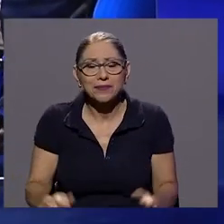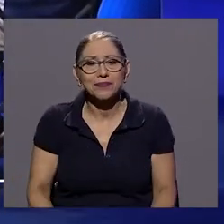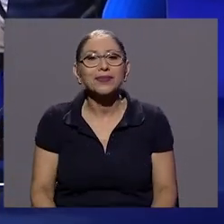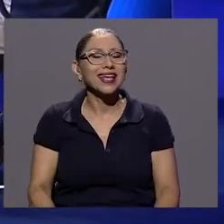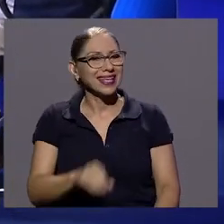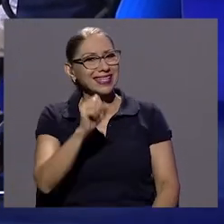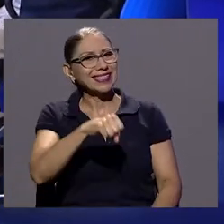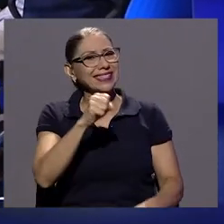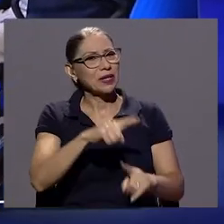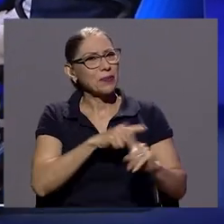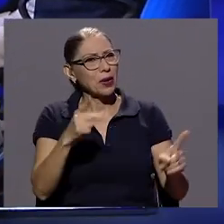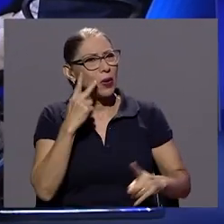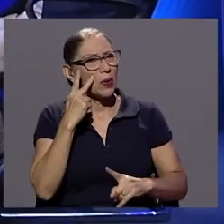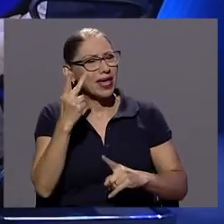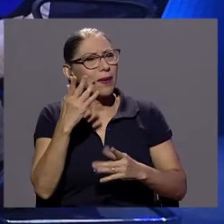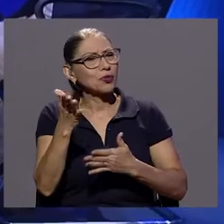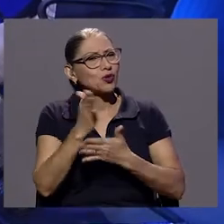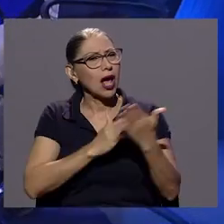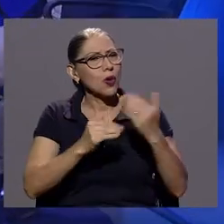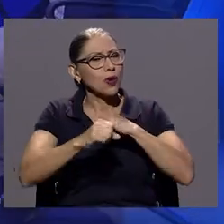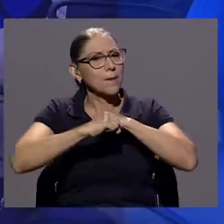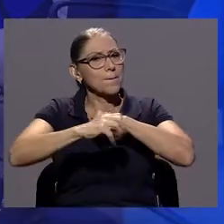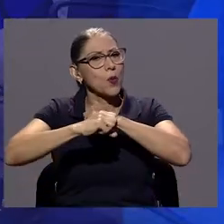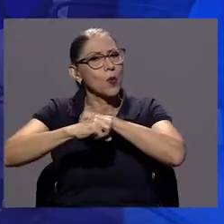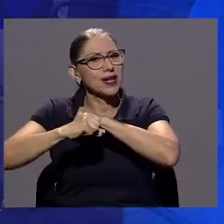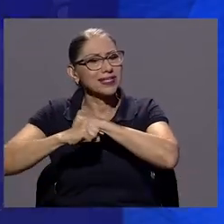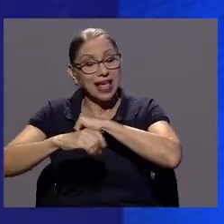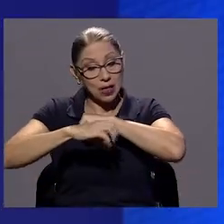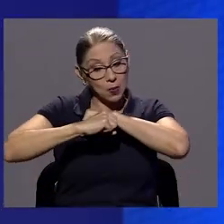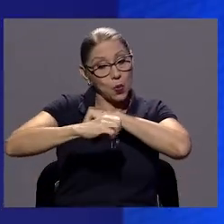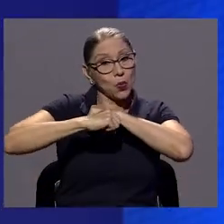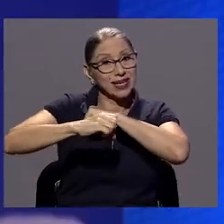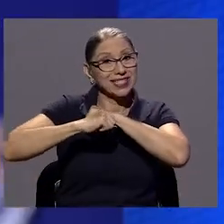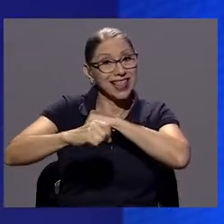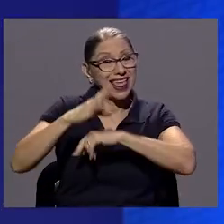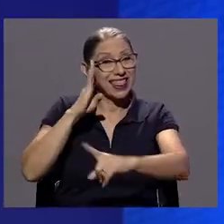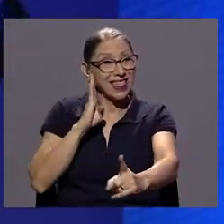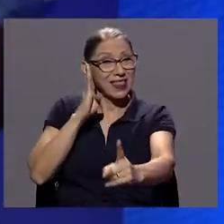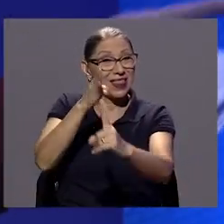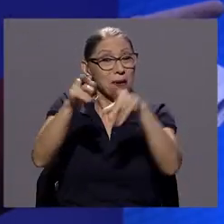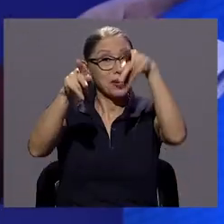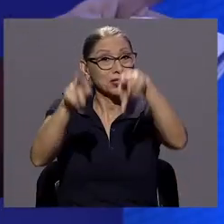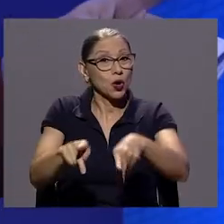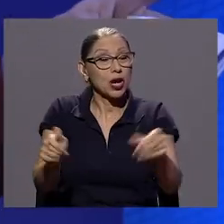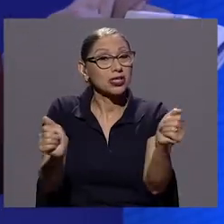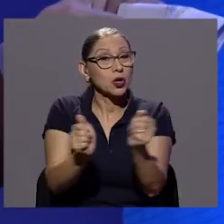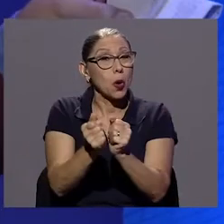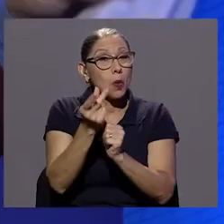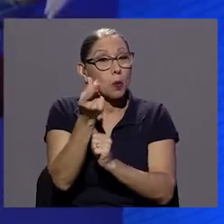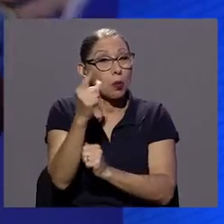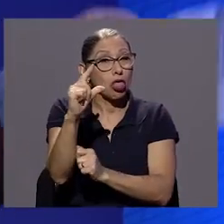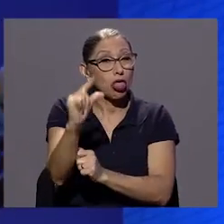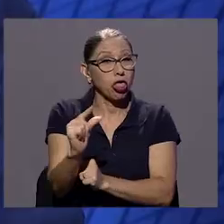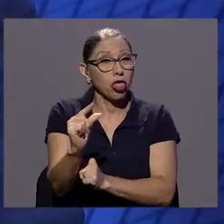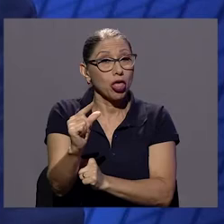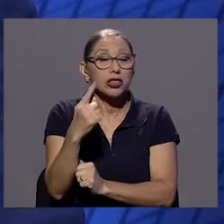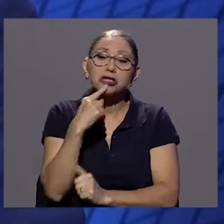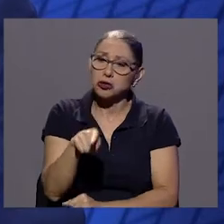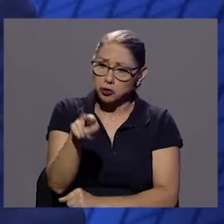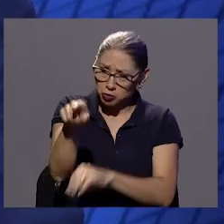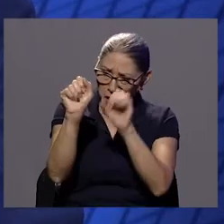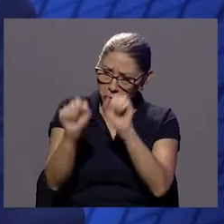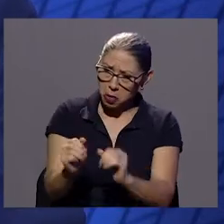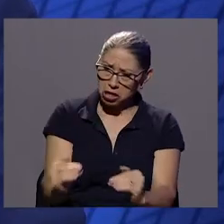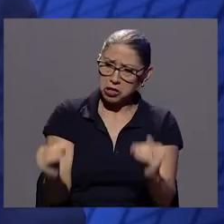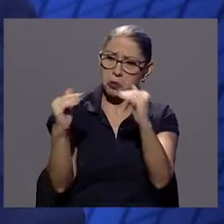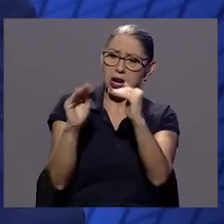en donde iba dirigida a las personas con menos recursos diciéndole usted puede ser igual que su jefe, ¿verdad? O usted puede ser